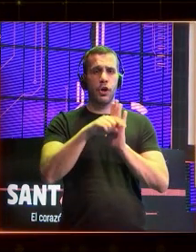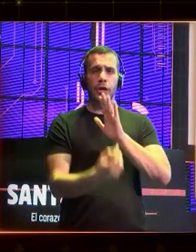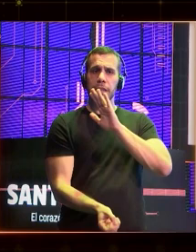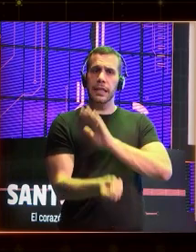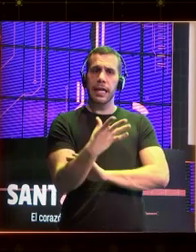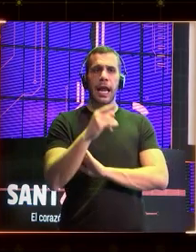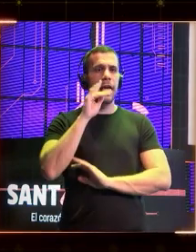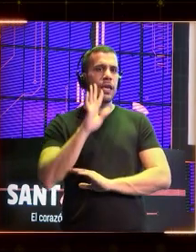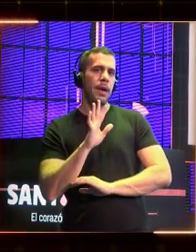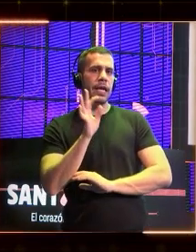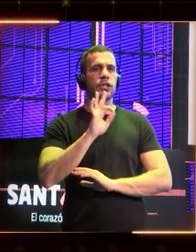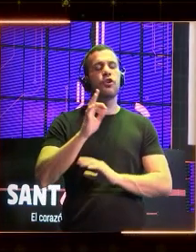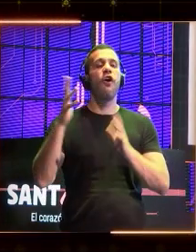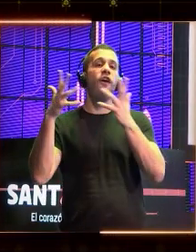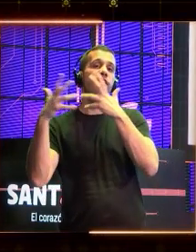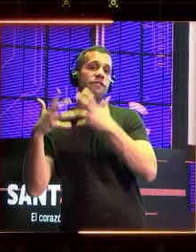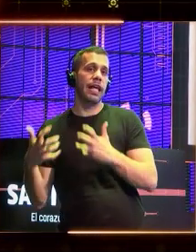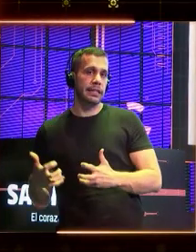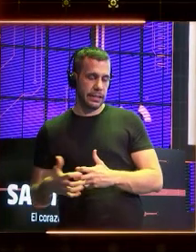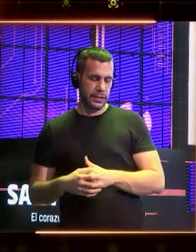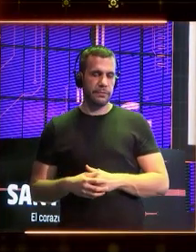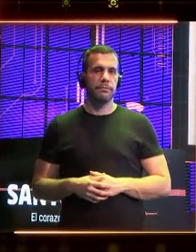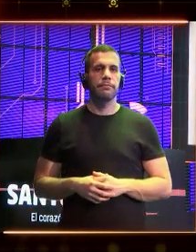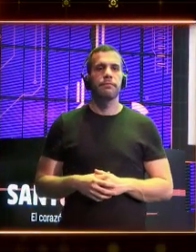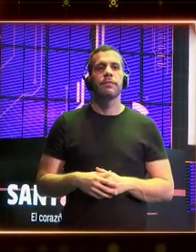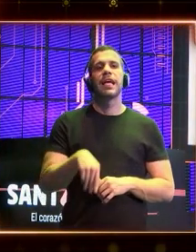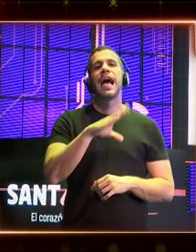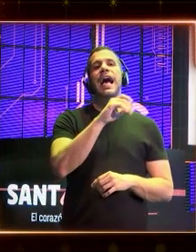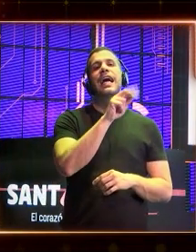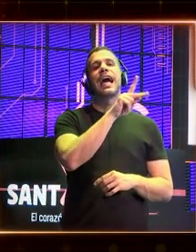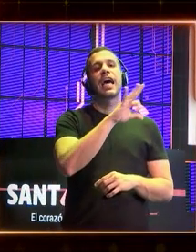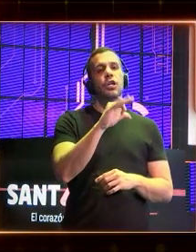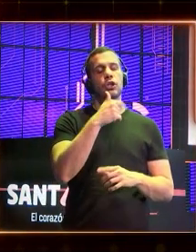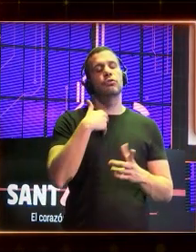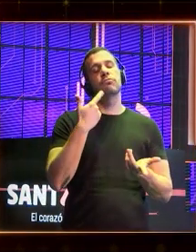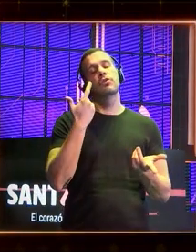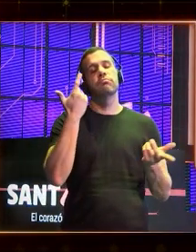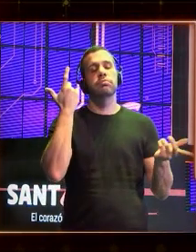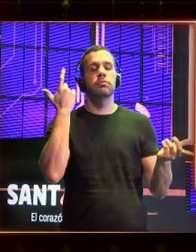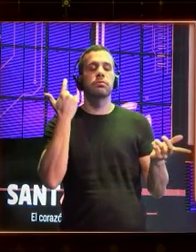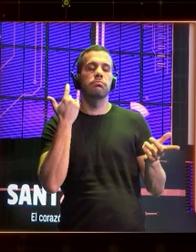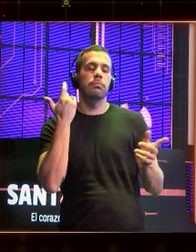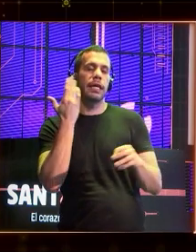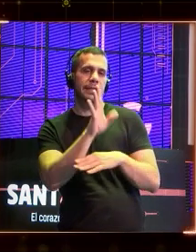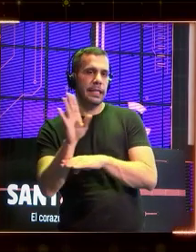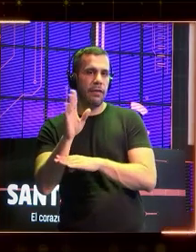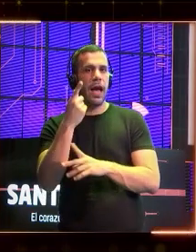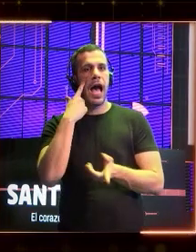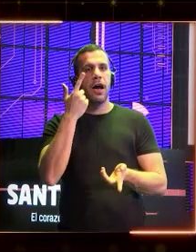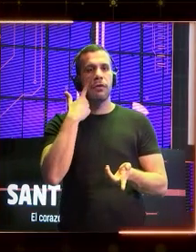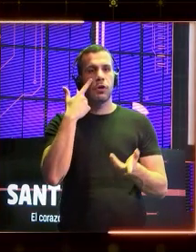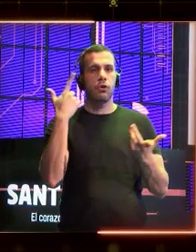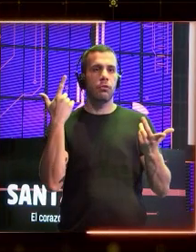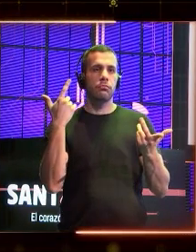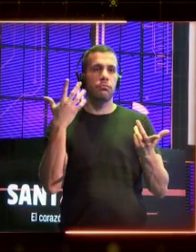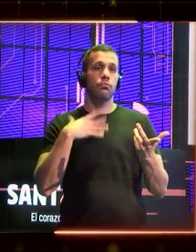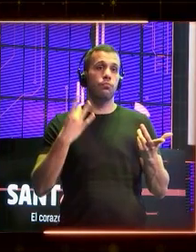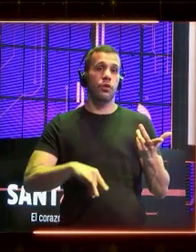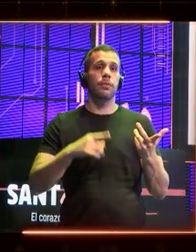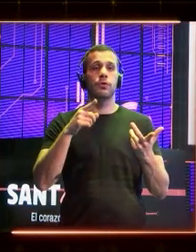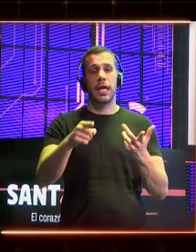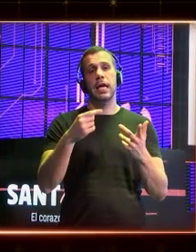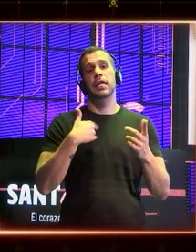por una frase. Y nos veían también, Carlos nos enseñaba, cómo Sora, a partir de una frase, es capaz de hacerte un clip de 30 minutos.